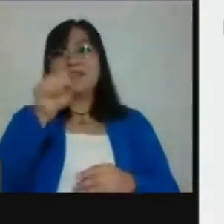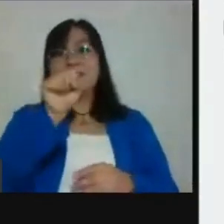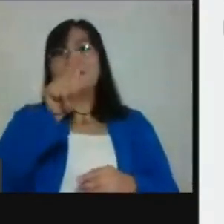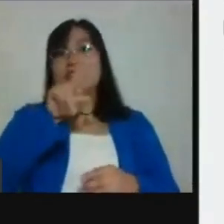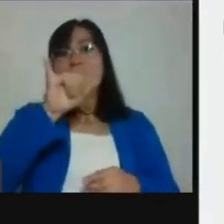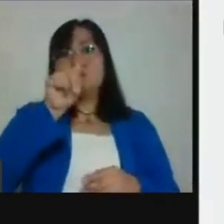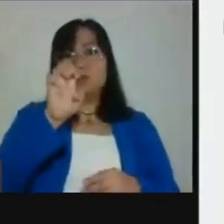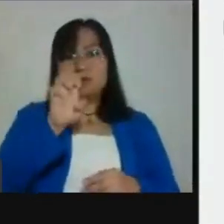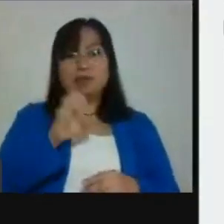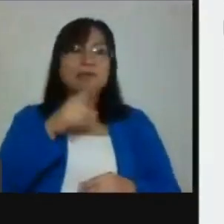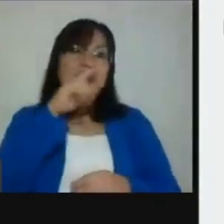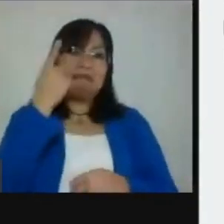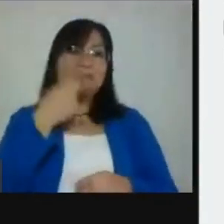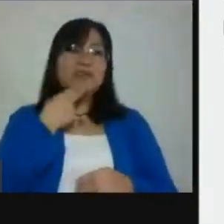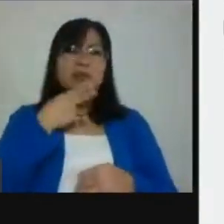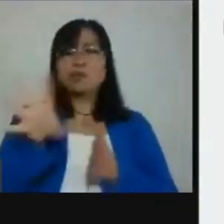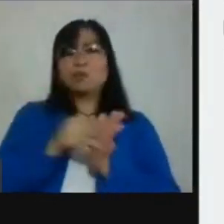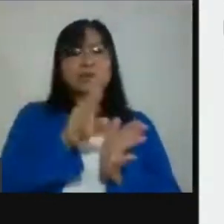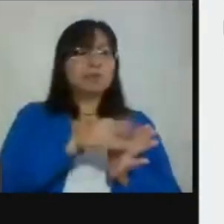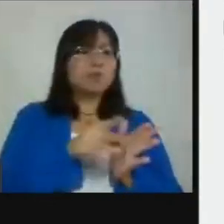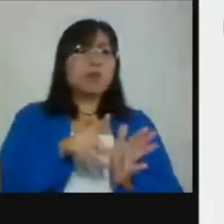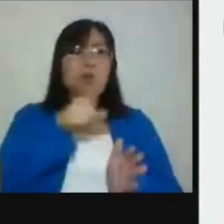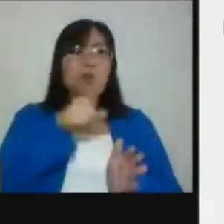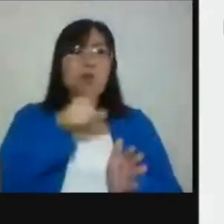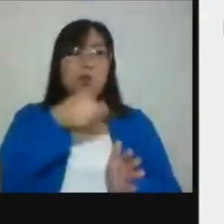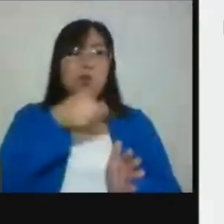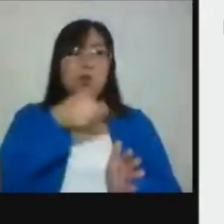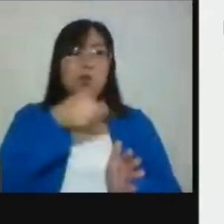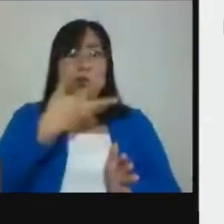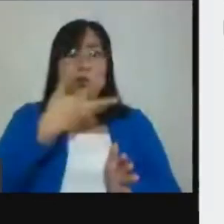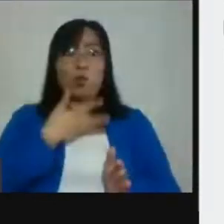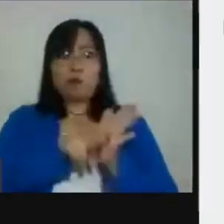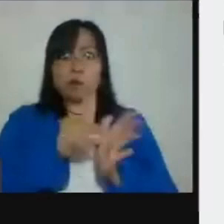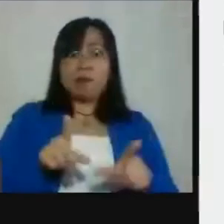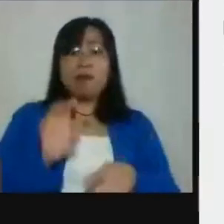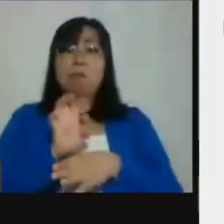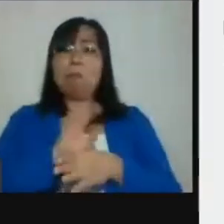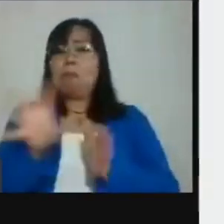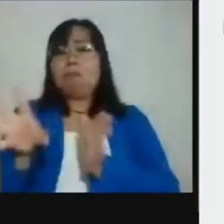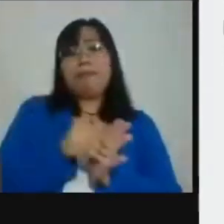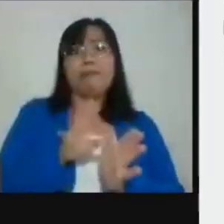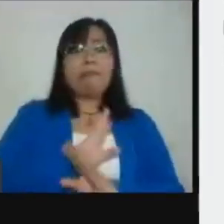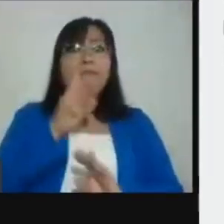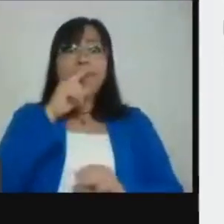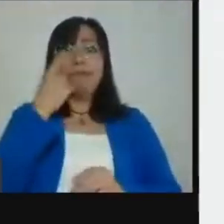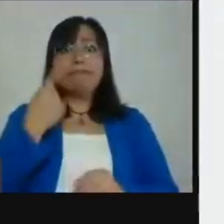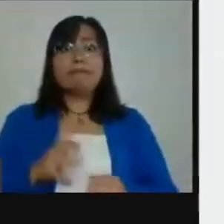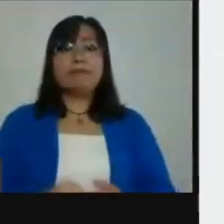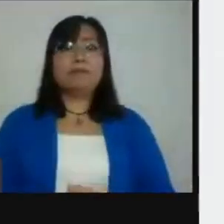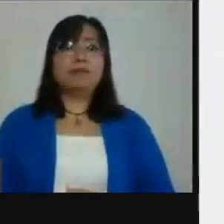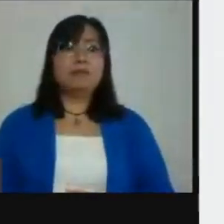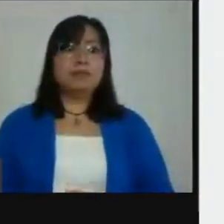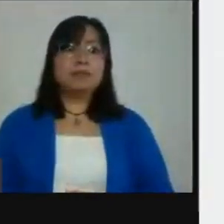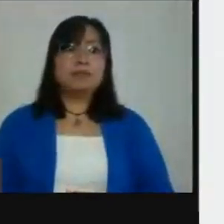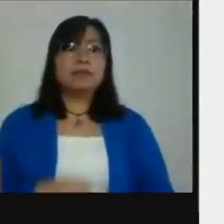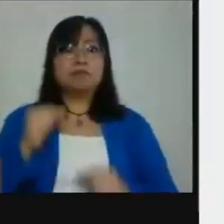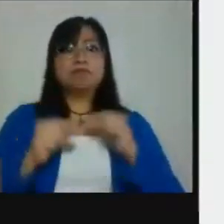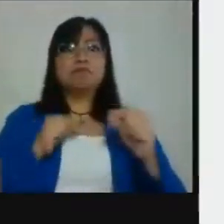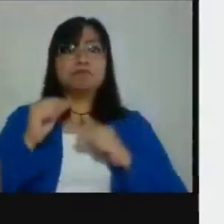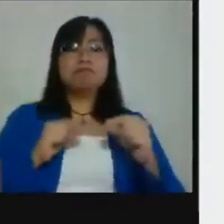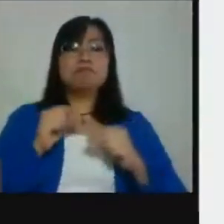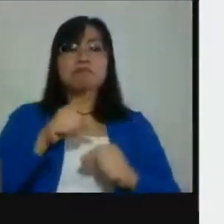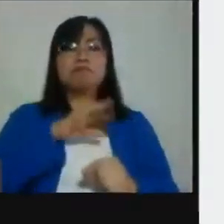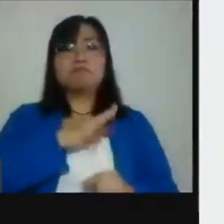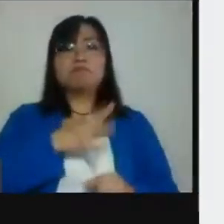video, por ejemplo, en tu teléfono, pues, nada más lo subes y de ahí ya lo puedes jalar. Y así vas creando tu